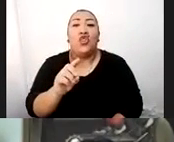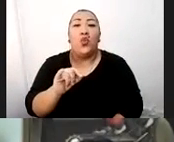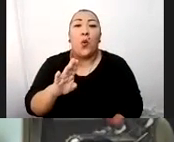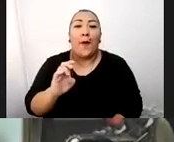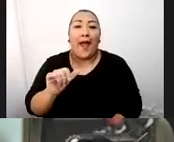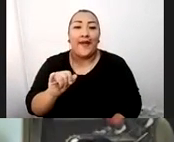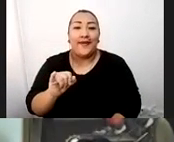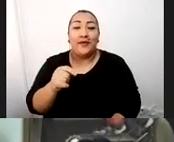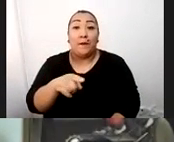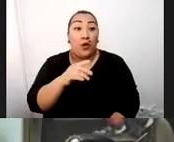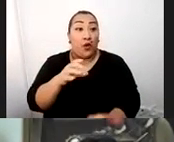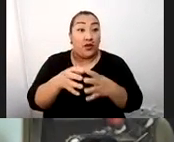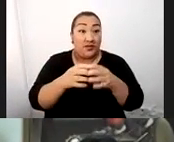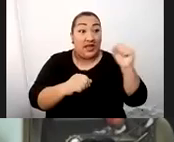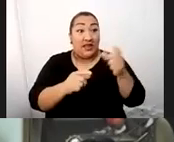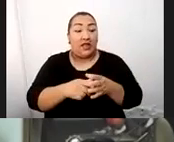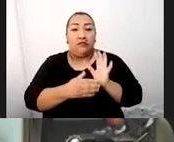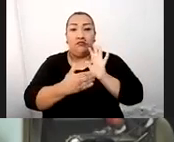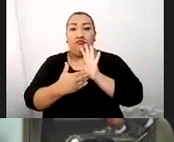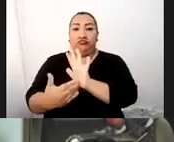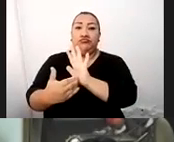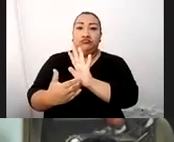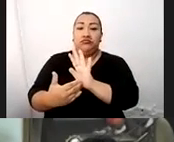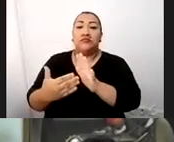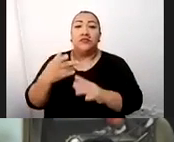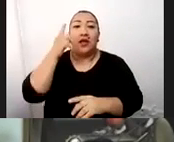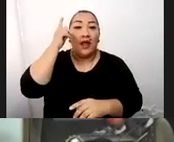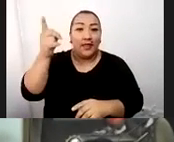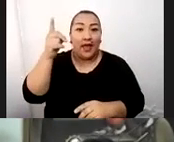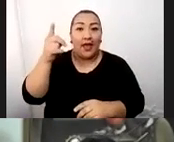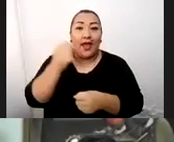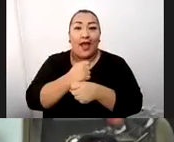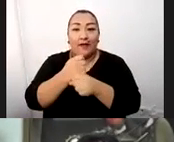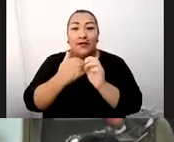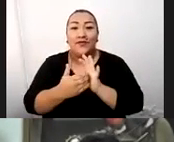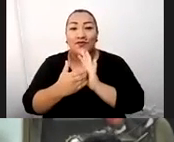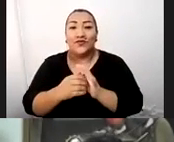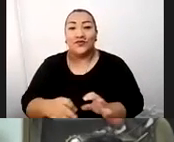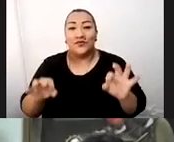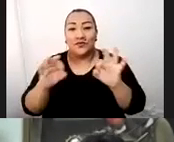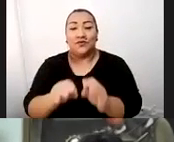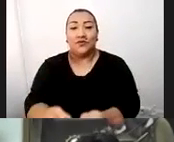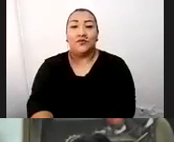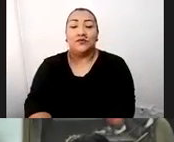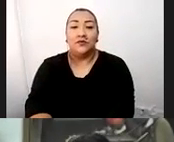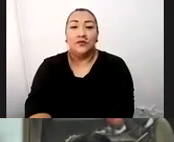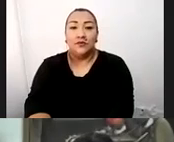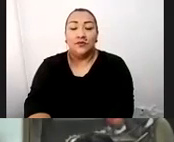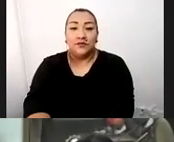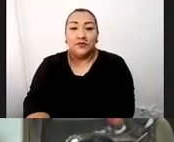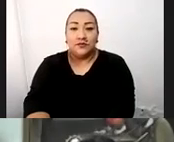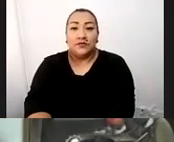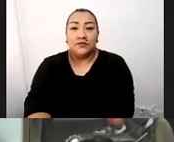porque van a ser la cara representativa de nuestros productos en Cusco. Entonces, la gastronomía ha ido impulsándose mucho más. Nuestros granos